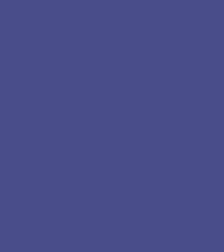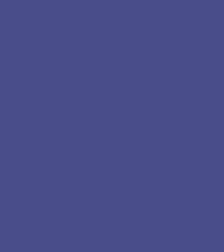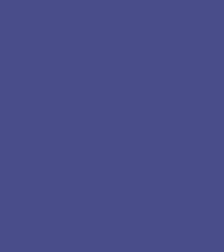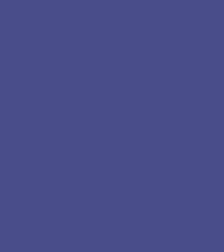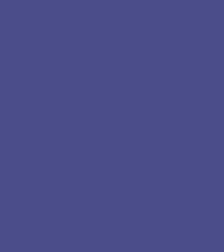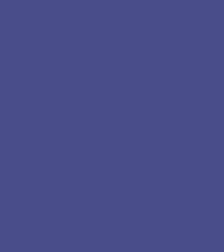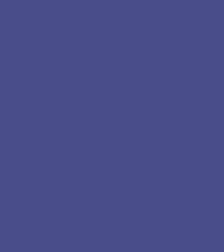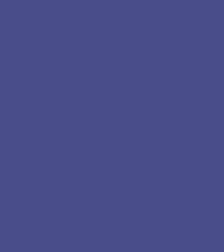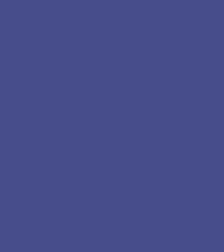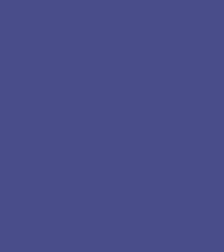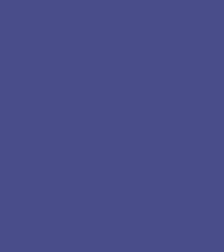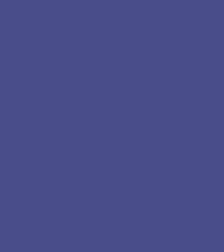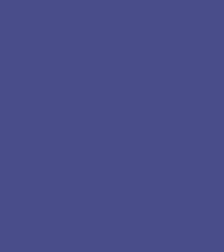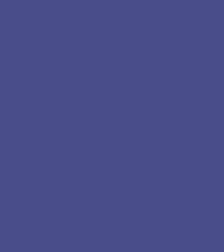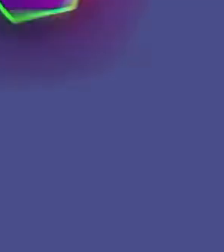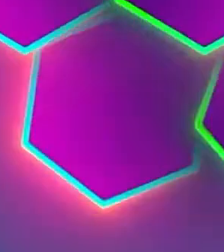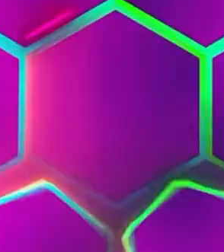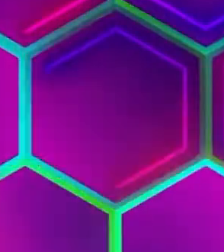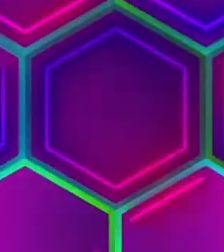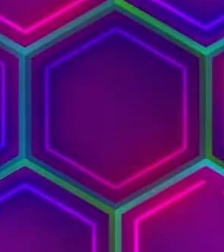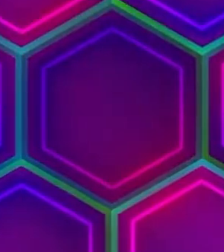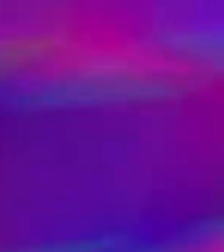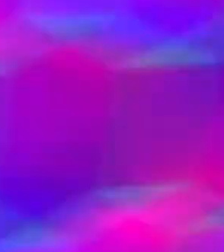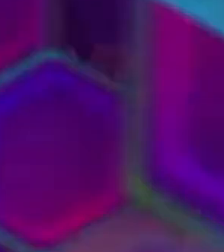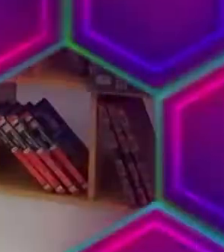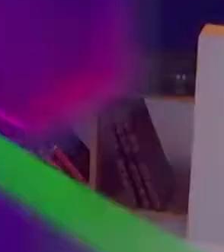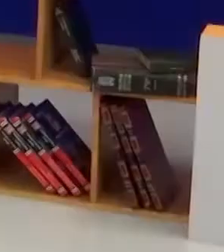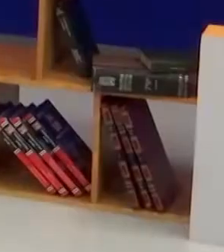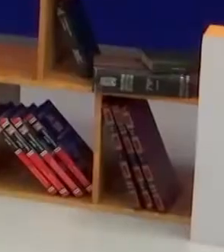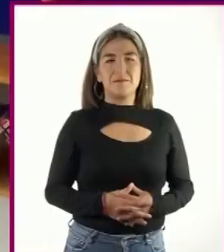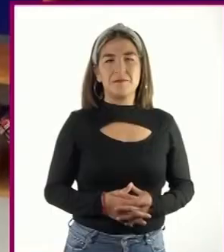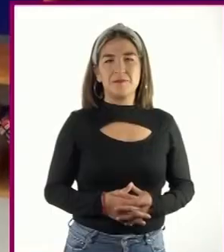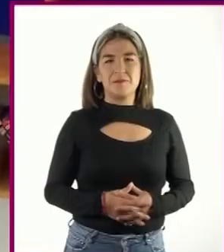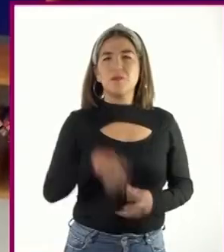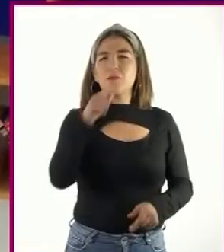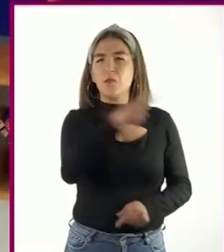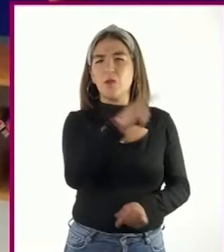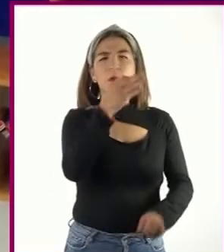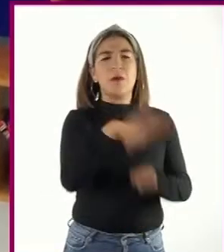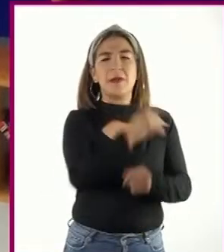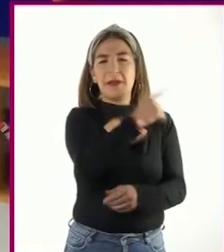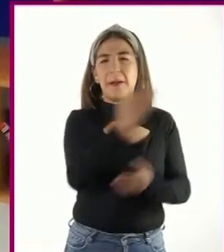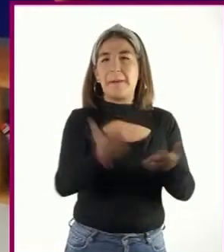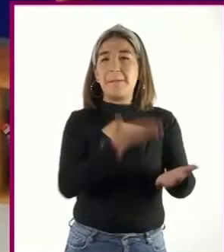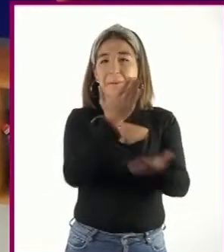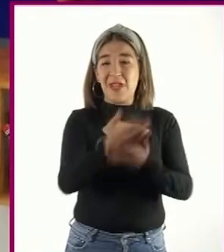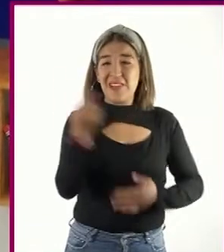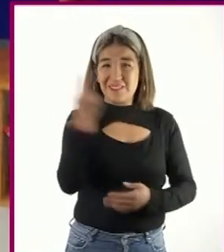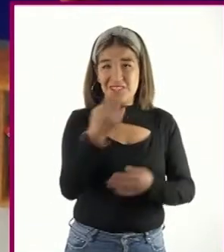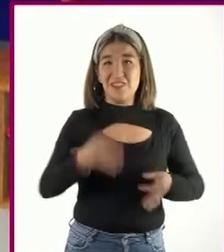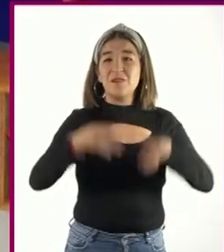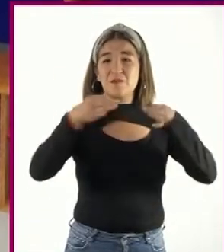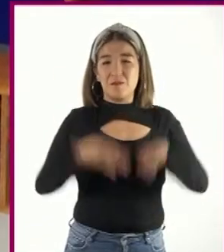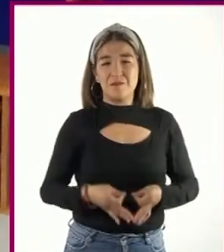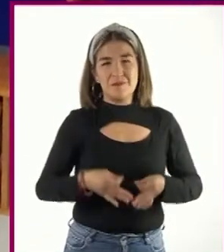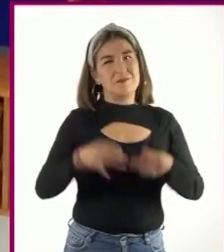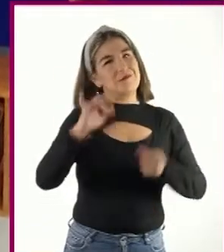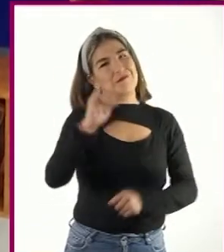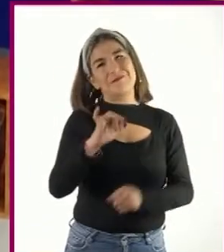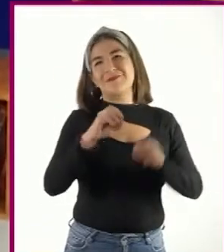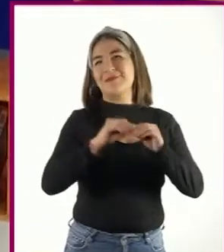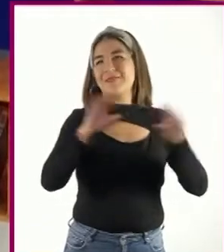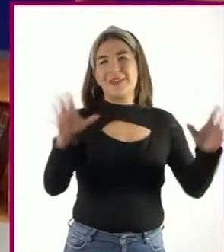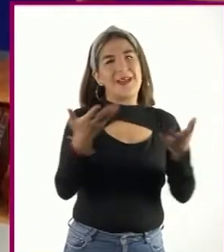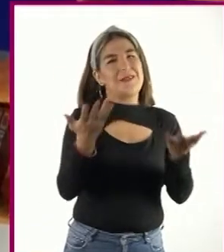día. Atentamente, Mónica Hernández. ¿Te parece que lo que solicitan requiere formalidad? Por supuesto,